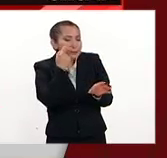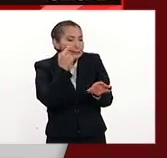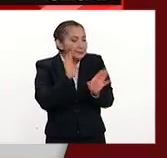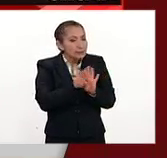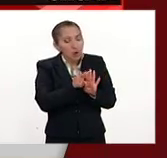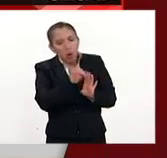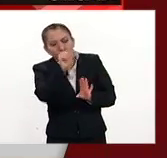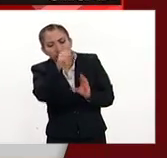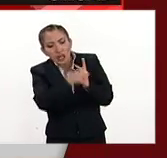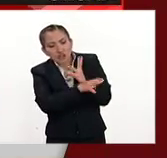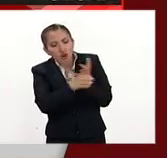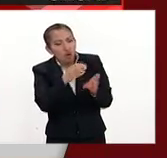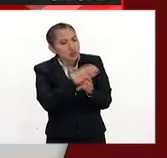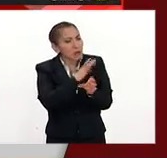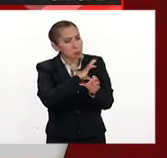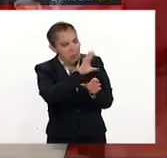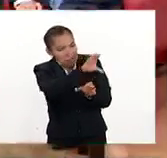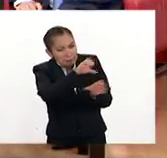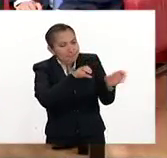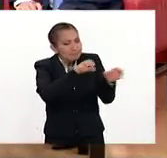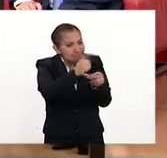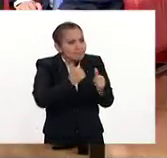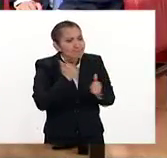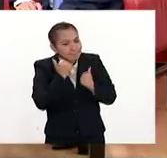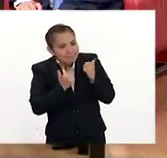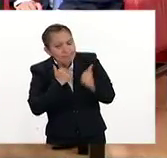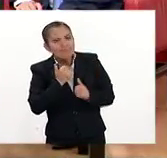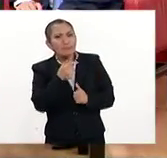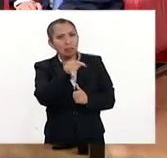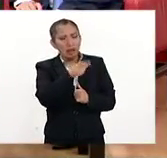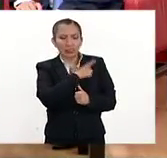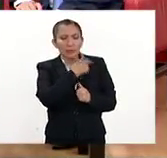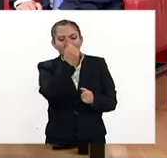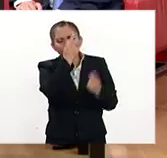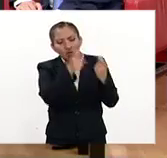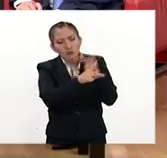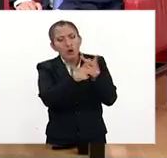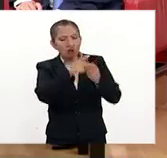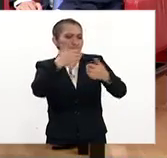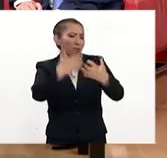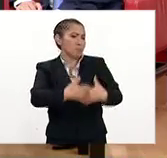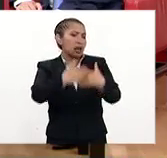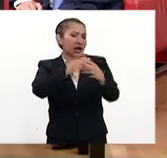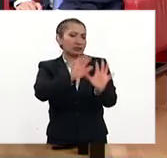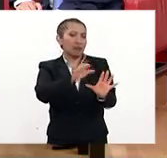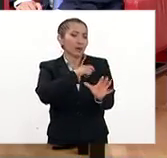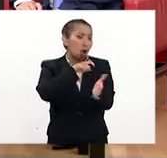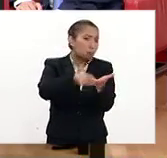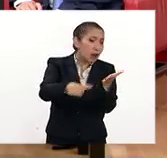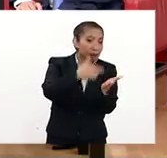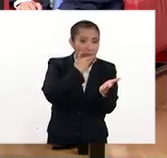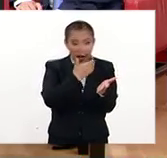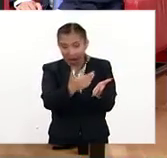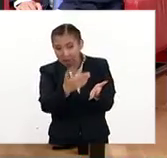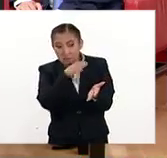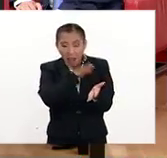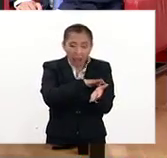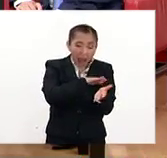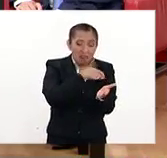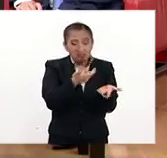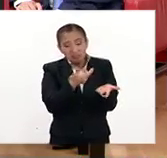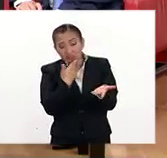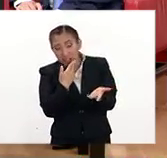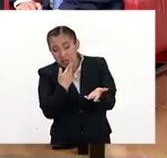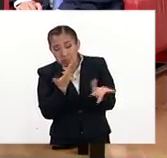mano de muchas opciones que hay. Entonces, bueno, habrá productos industrializados que habrá que comprar. ¿Qué tan buenos son? ¿Qué tan malos son?